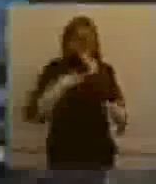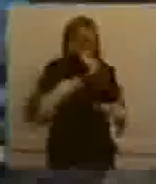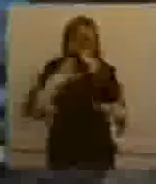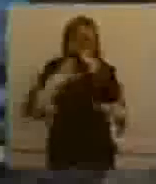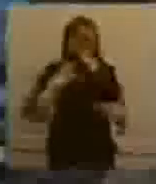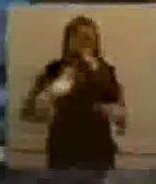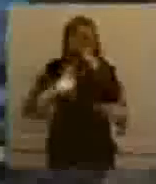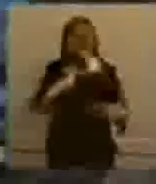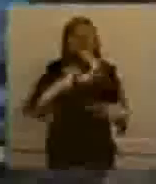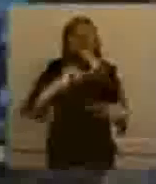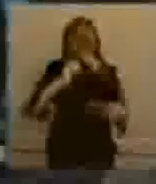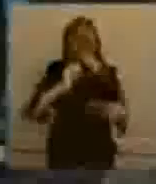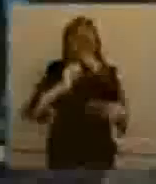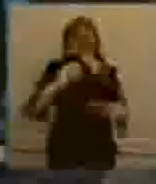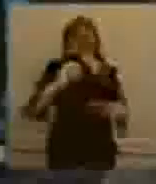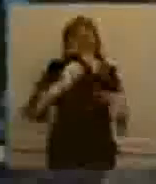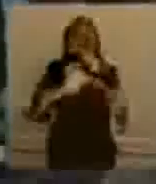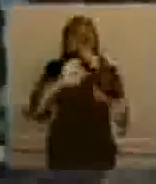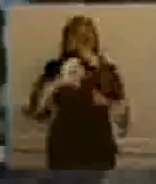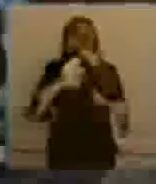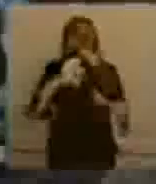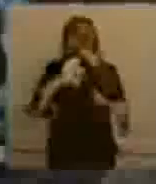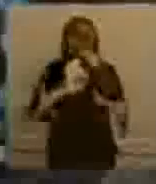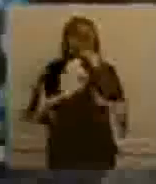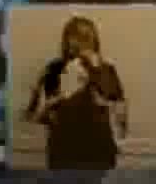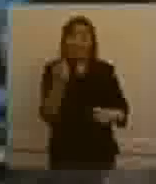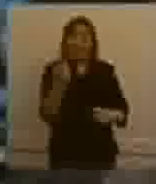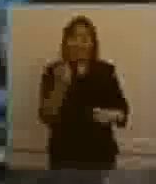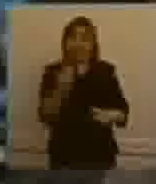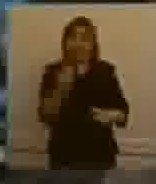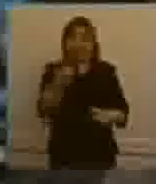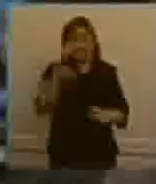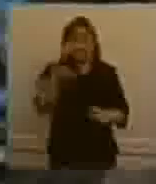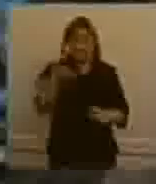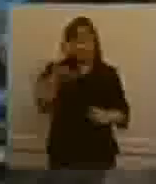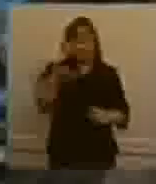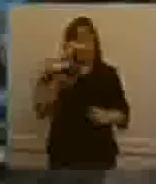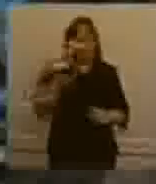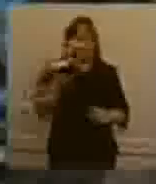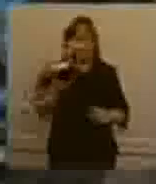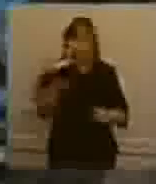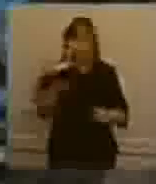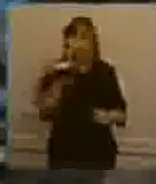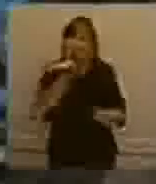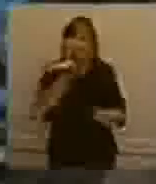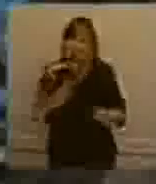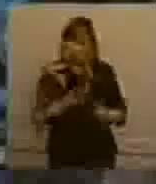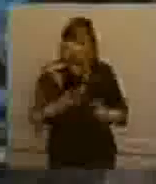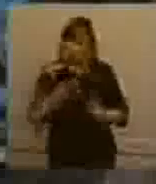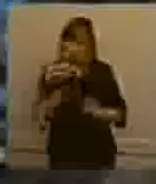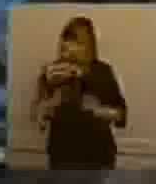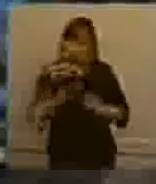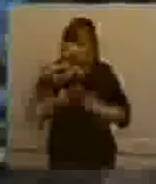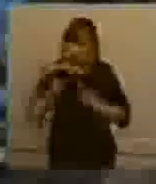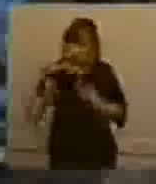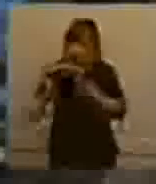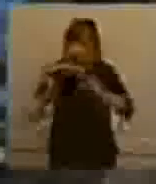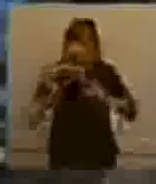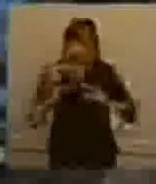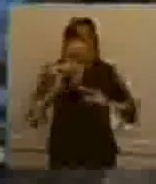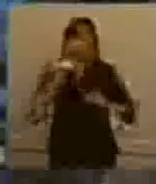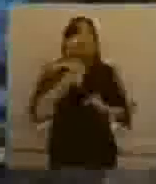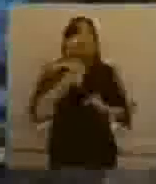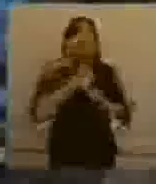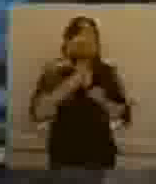tanto la asignación universal por hijo de 220 durante 60 días, cobrarán por cada uno de sus hijos, los que no tienen